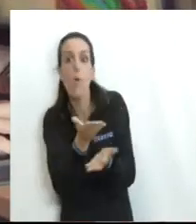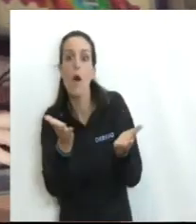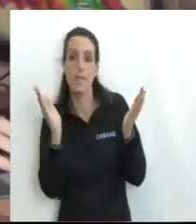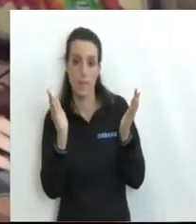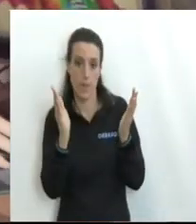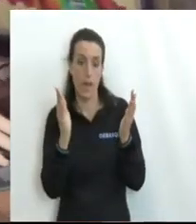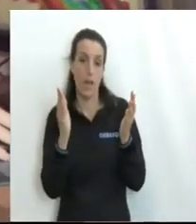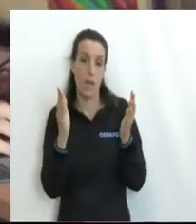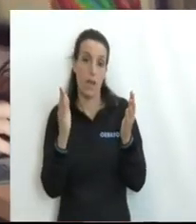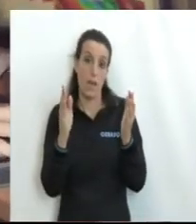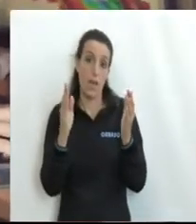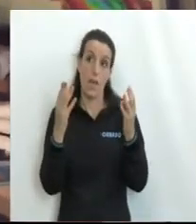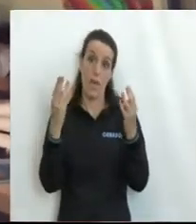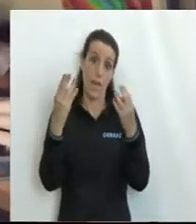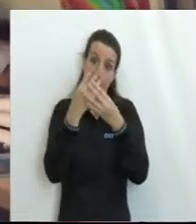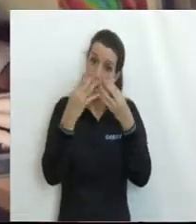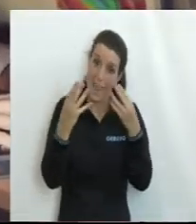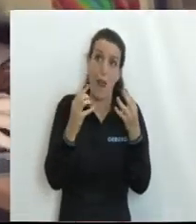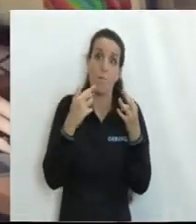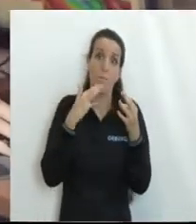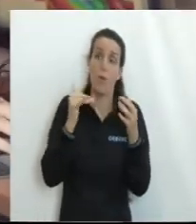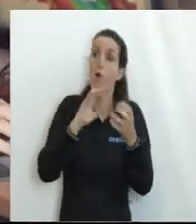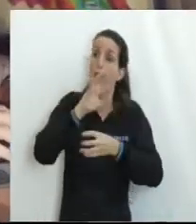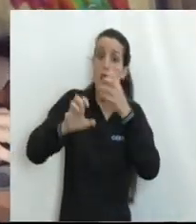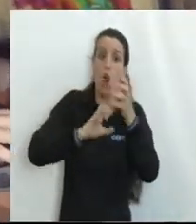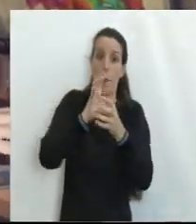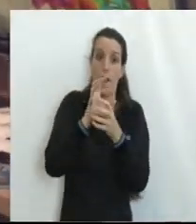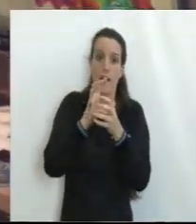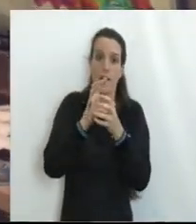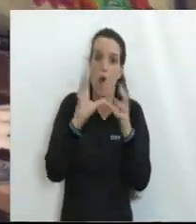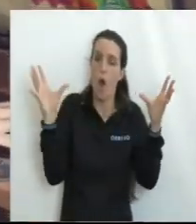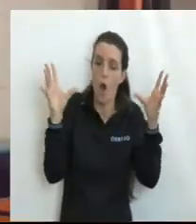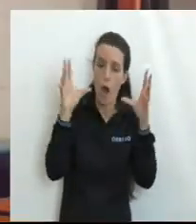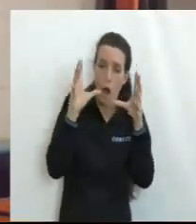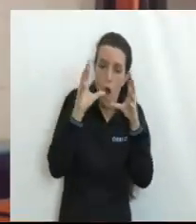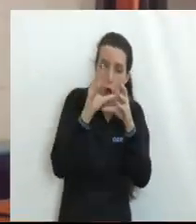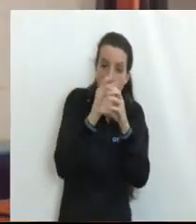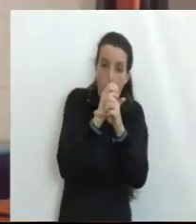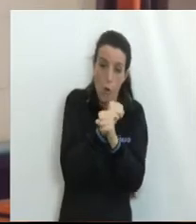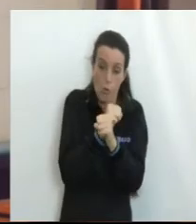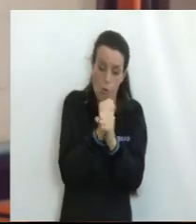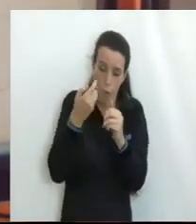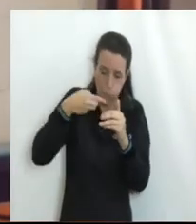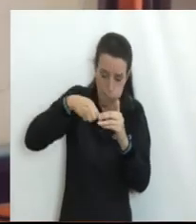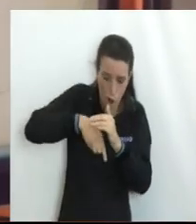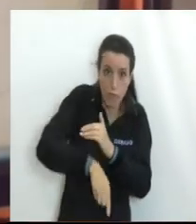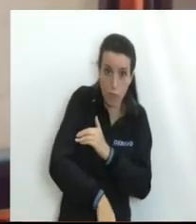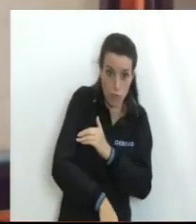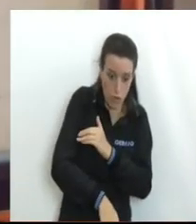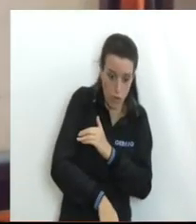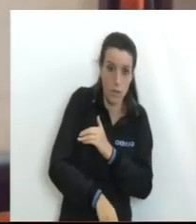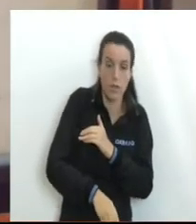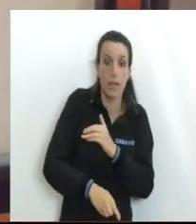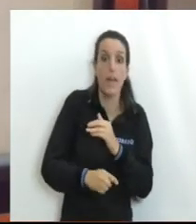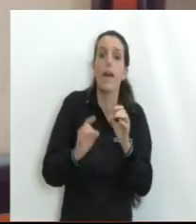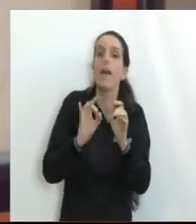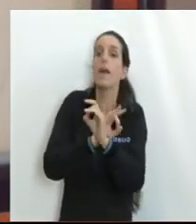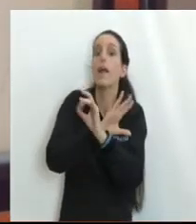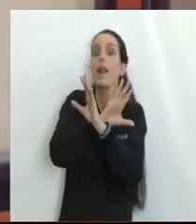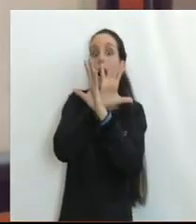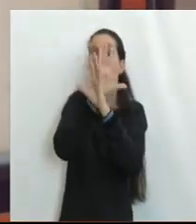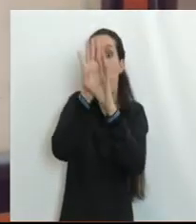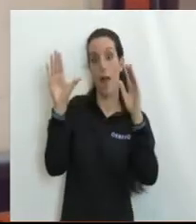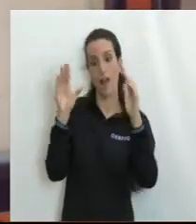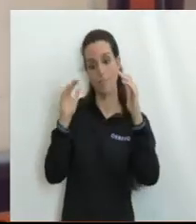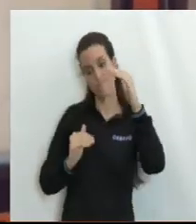responden a esa densidad de las rocas En general, las tonalidades más frías Corresponden a un basamento